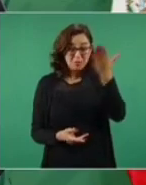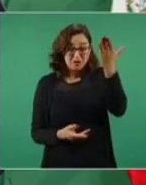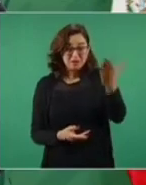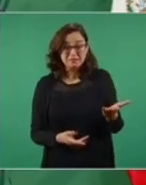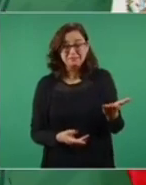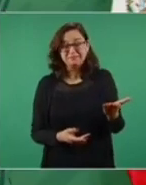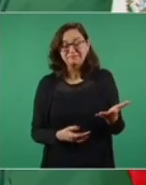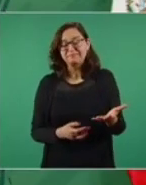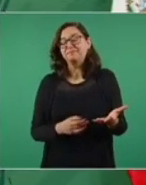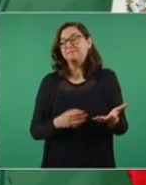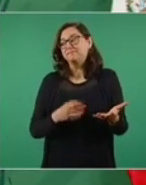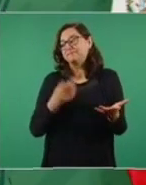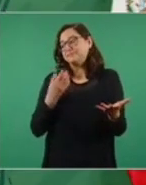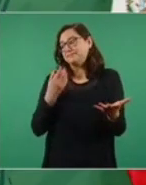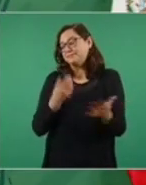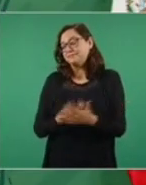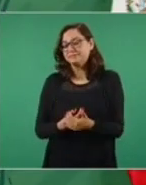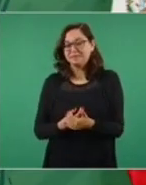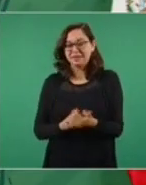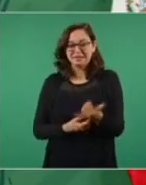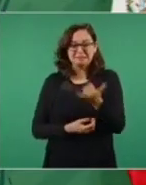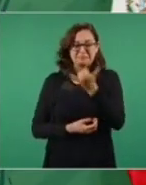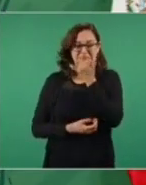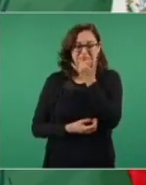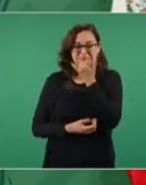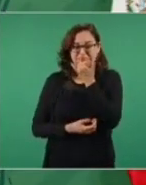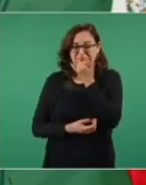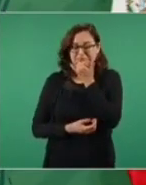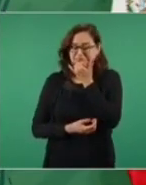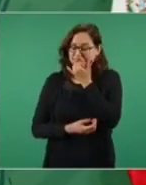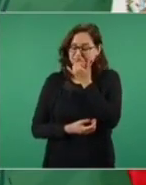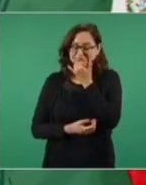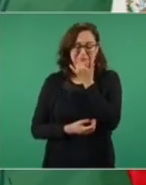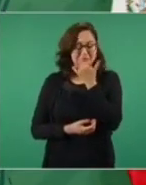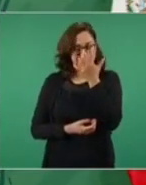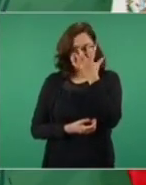reproducir a ti, a ver si lo tienen.